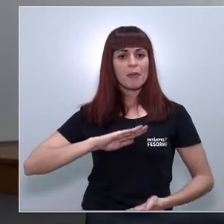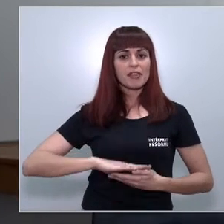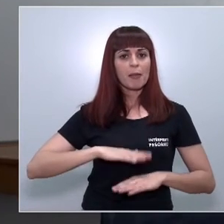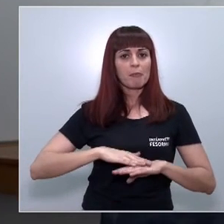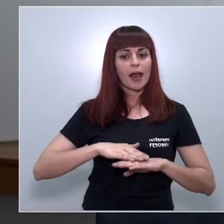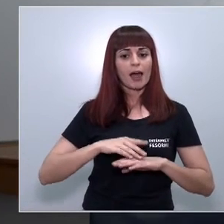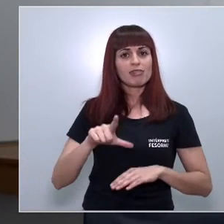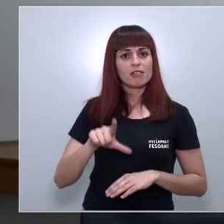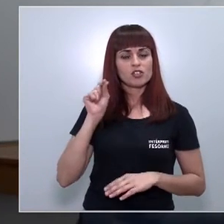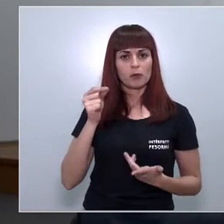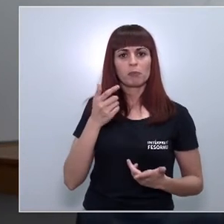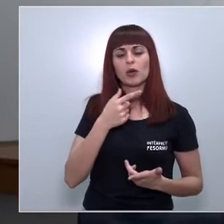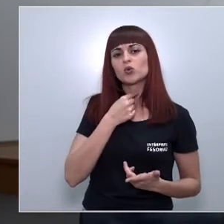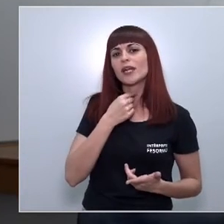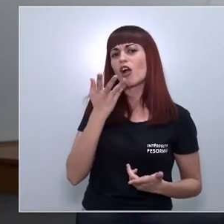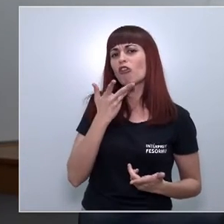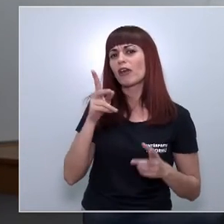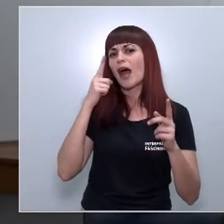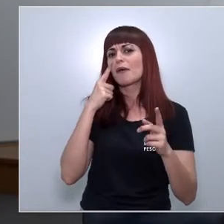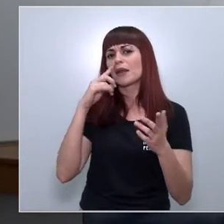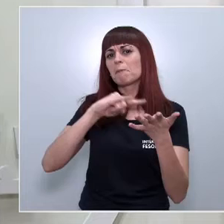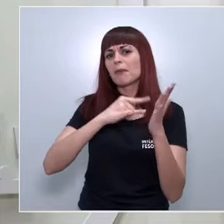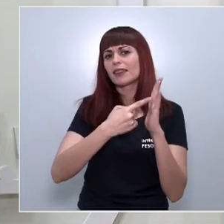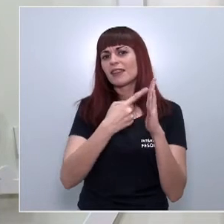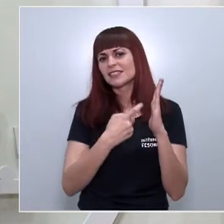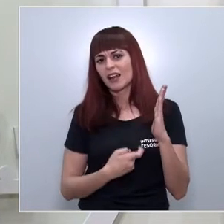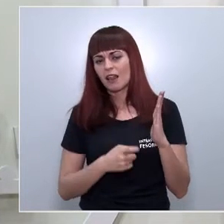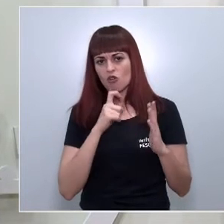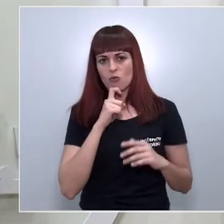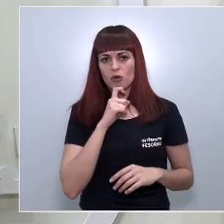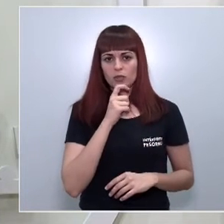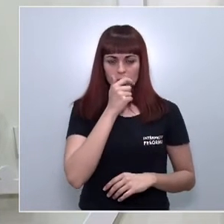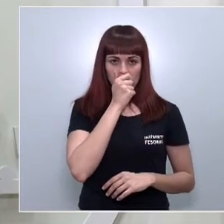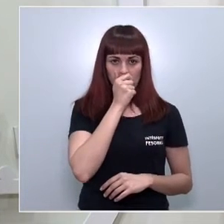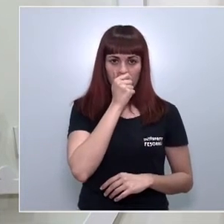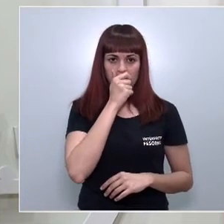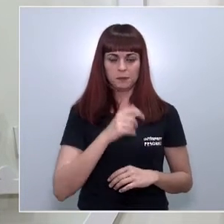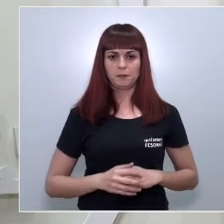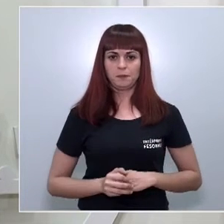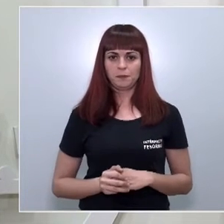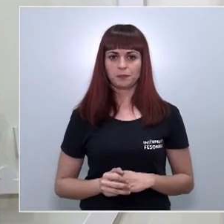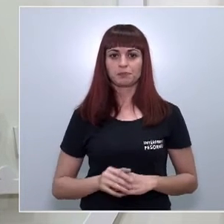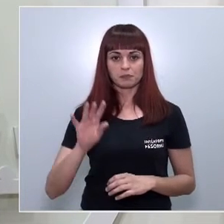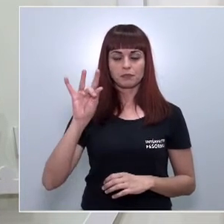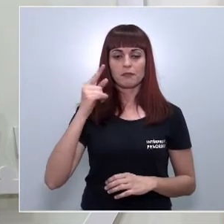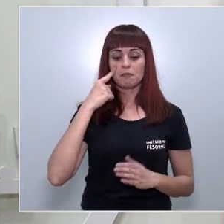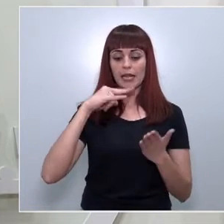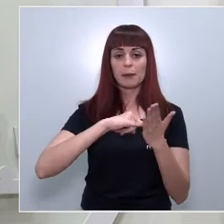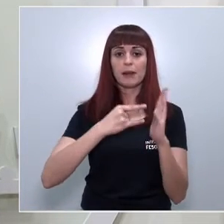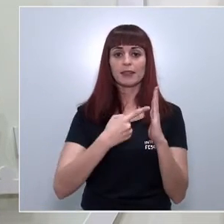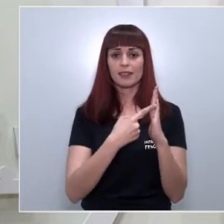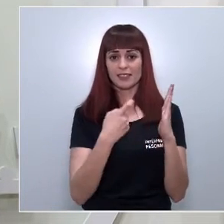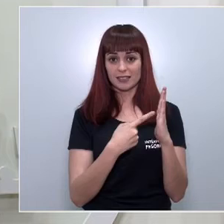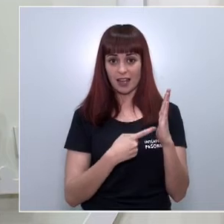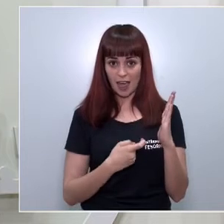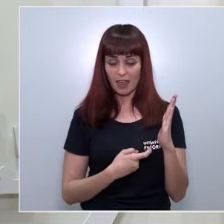gustaría conocer el plan de desescalada que tenemos aquí bueno pues el plan sí únicamente decirle que el plan de desescalada pues